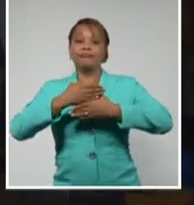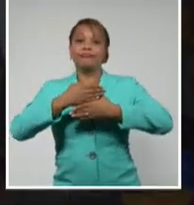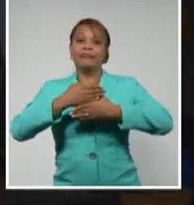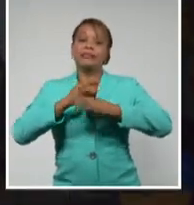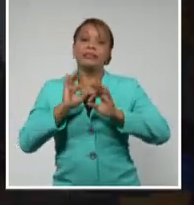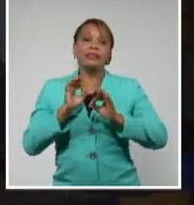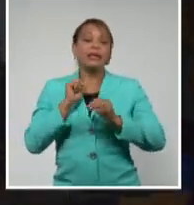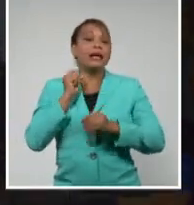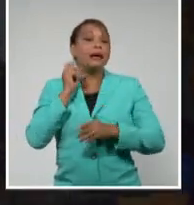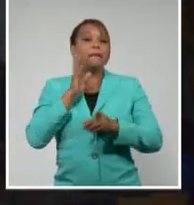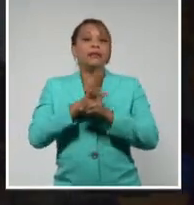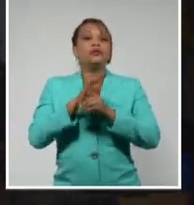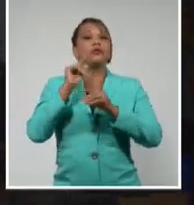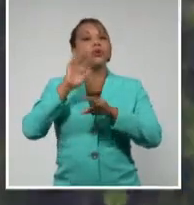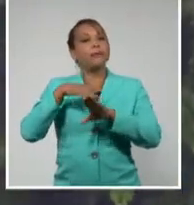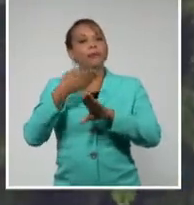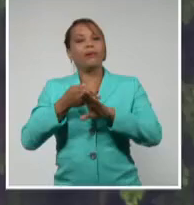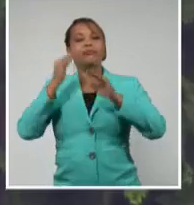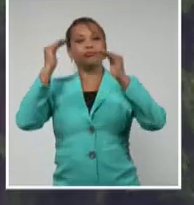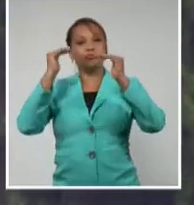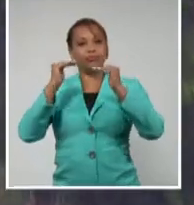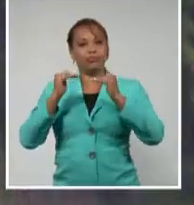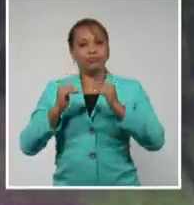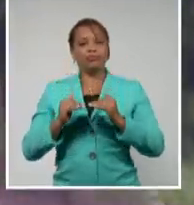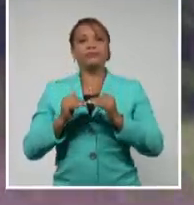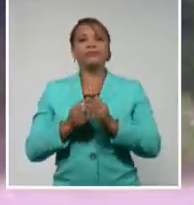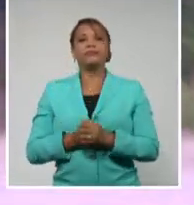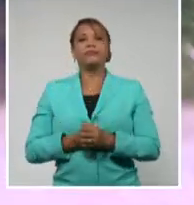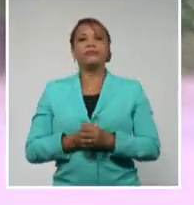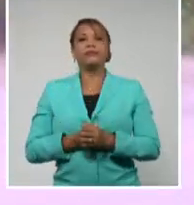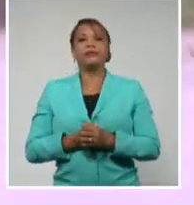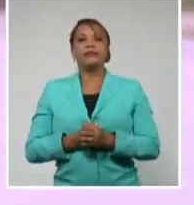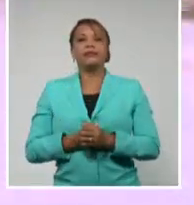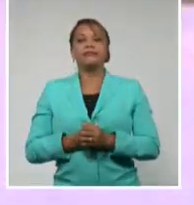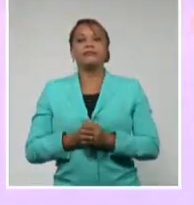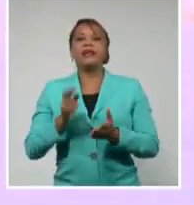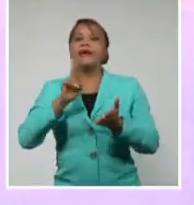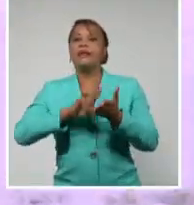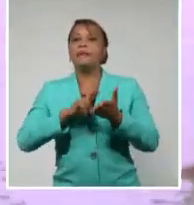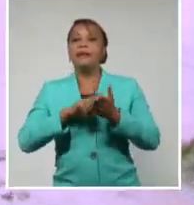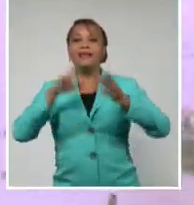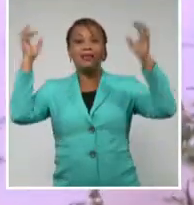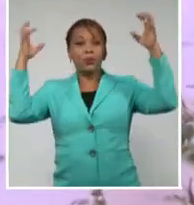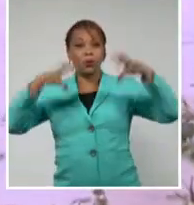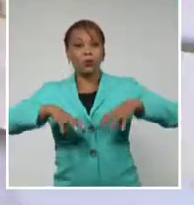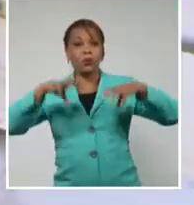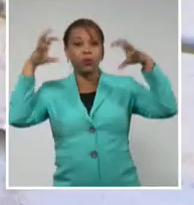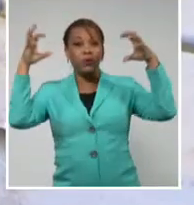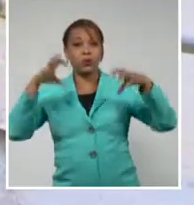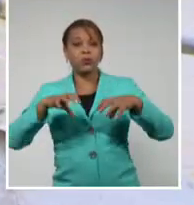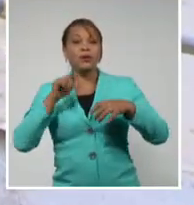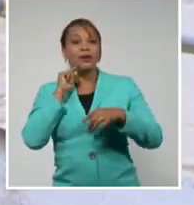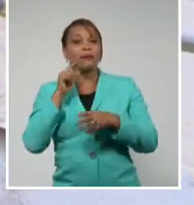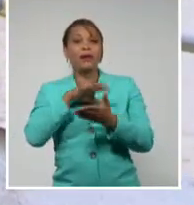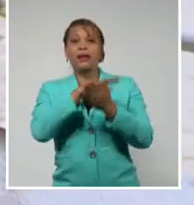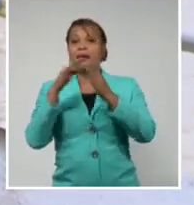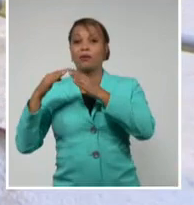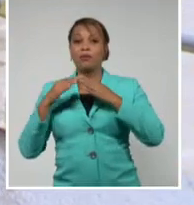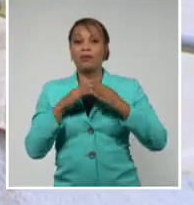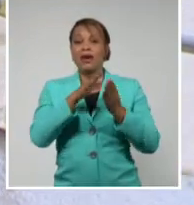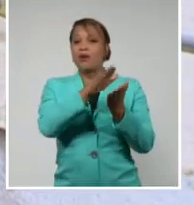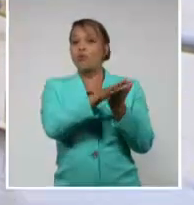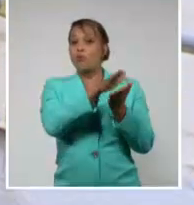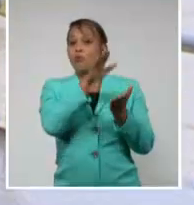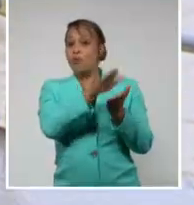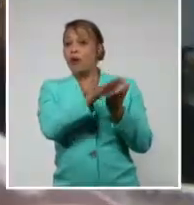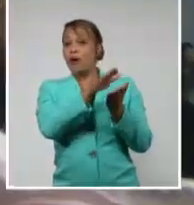ya comenzó a bajar pero ya más tarde Desde que en esta jornada de martes las lluvias rompieron récord histórico para los acumulados en el mes de noviembre